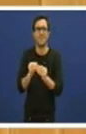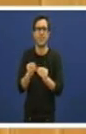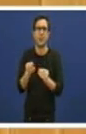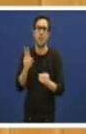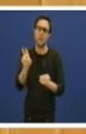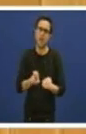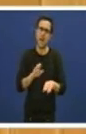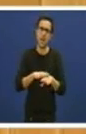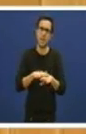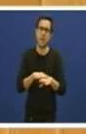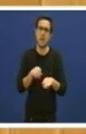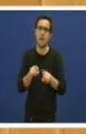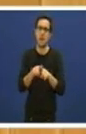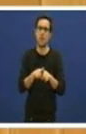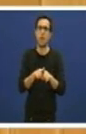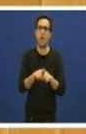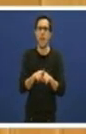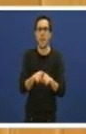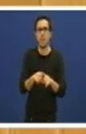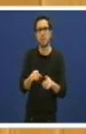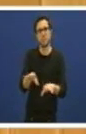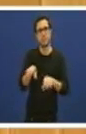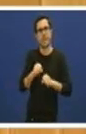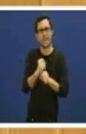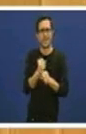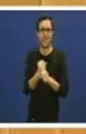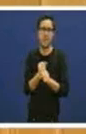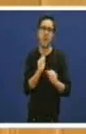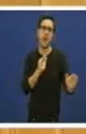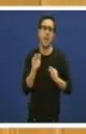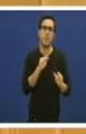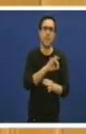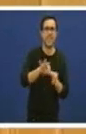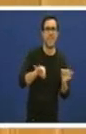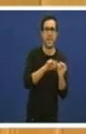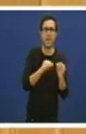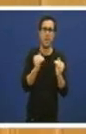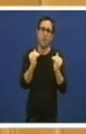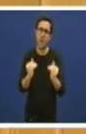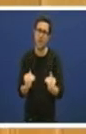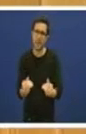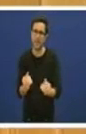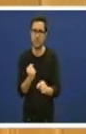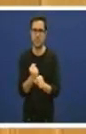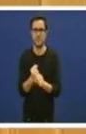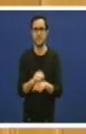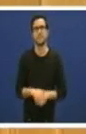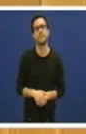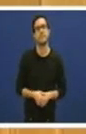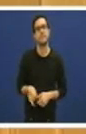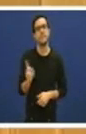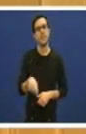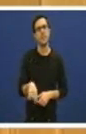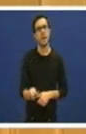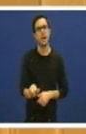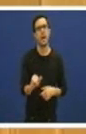en función dos ciclos. E xa, para acabar, insistimos que son unha serie de medidas que sonce en